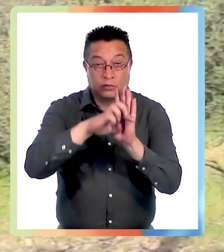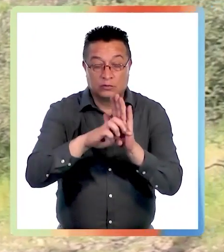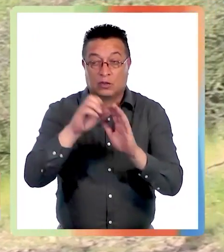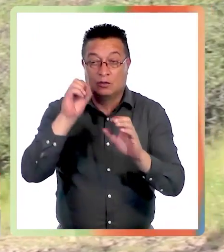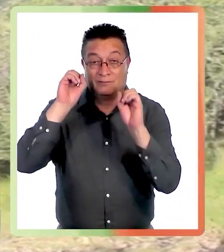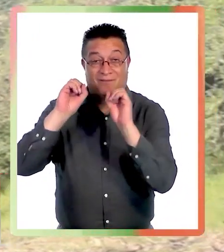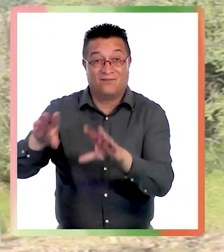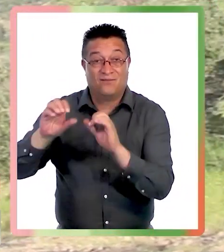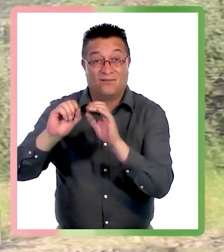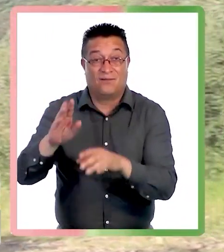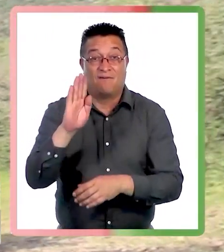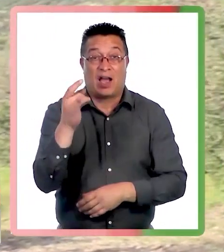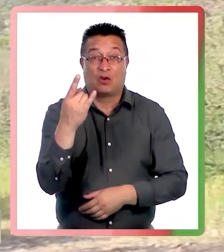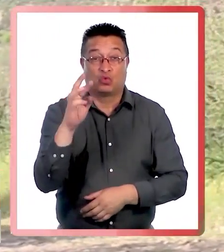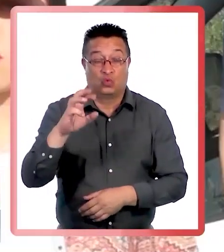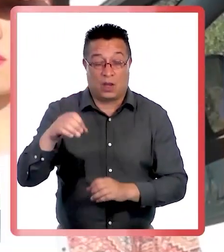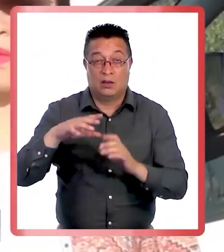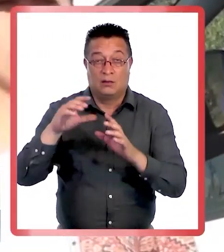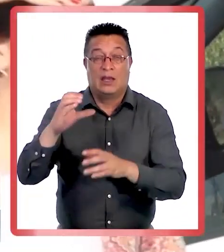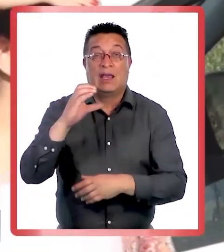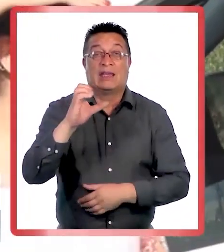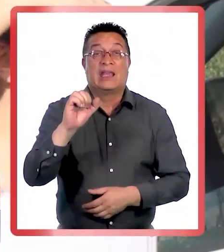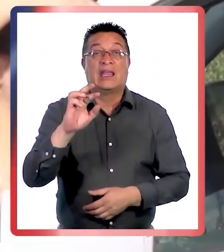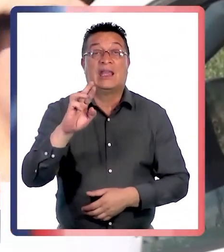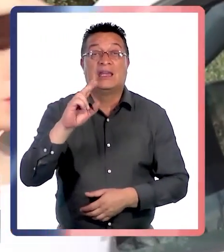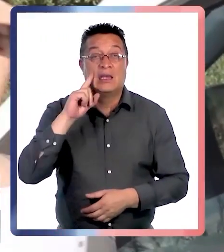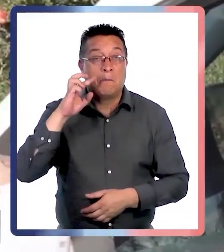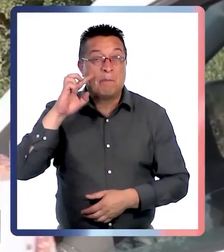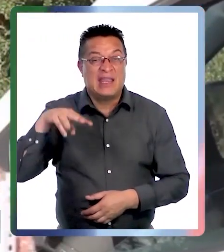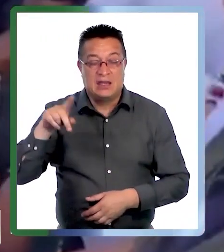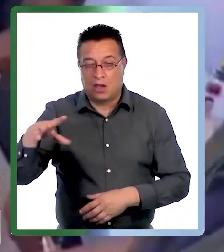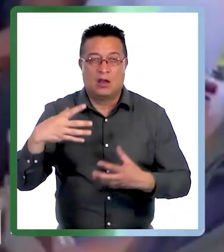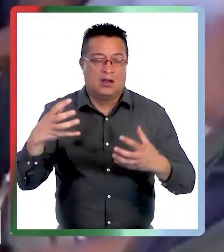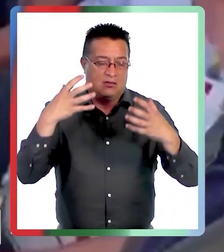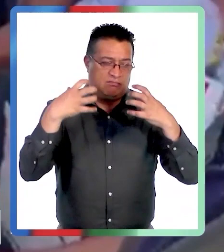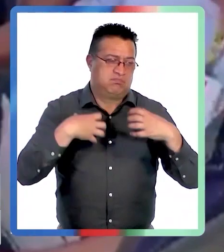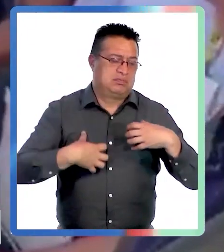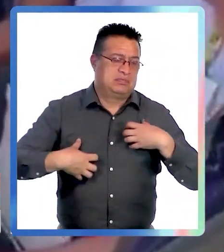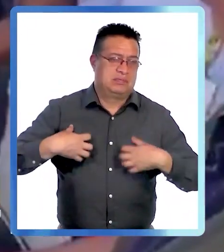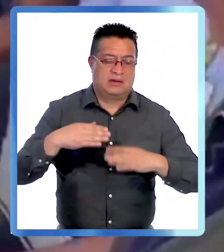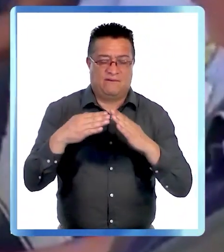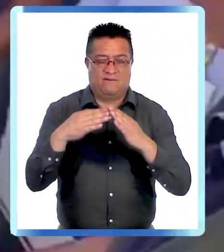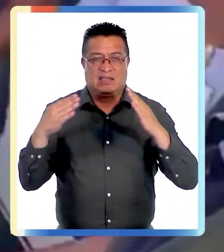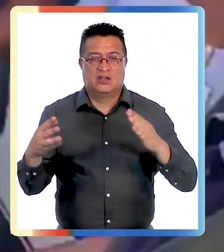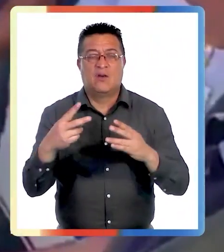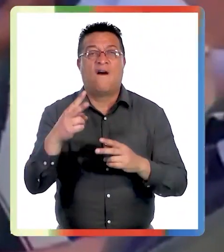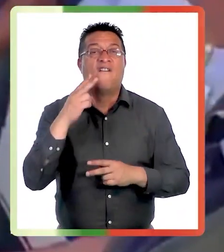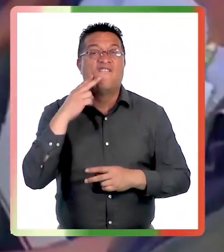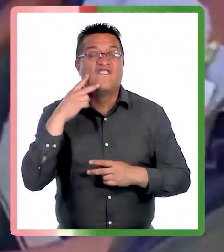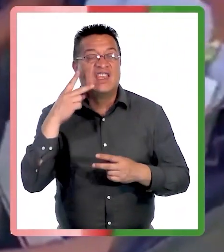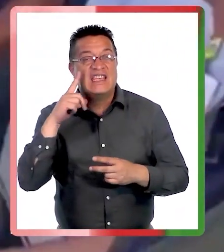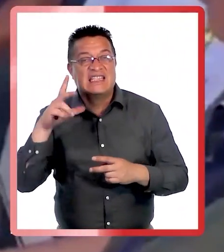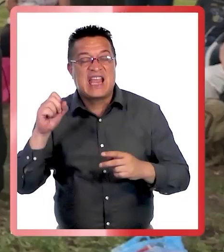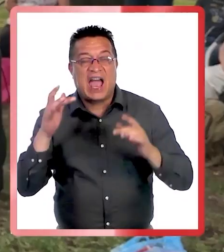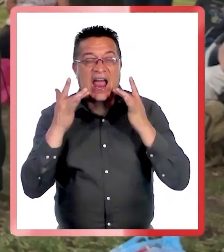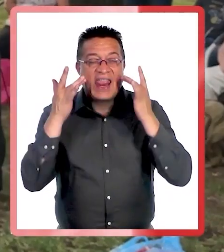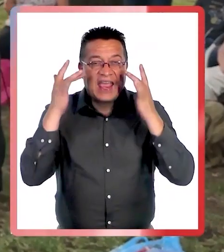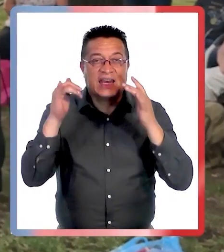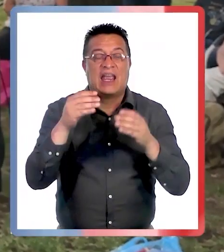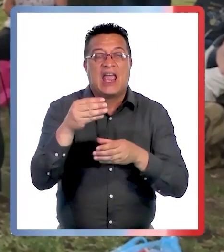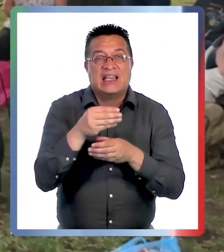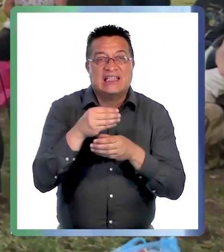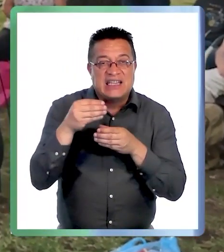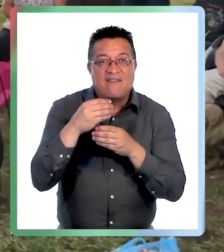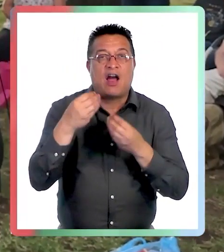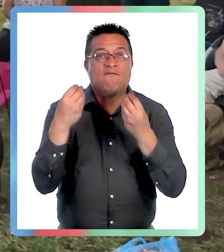relleno sanitario en el sector de Quilipín vuelve a atormentar a los vecinos de Villa Alegre y Hierbas Buenas, quienes